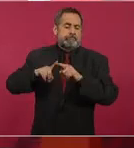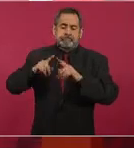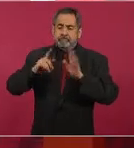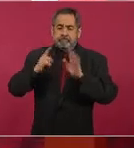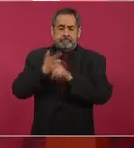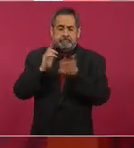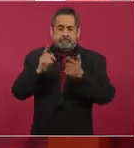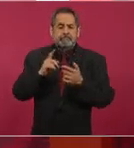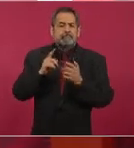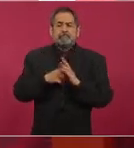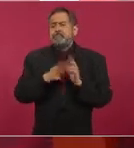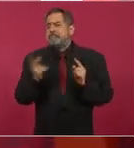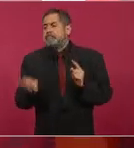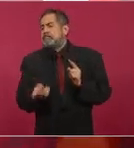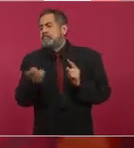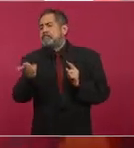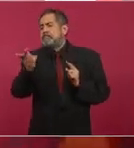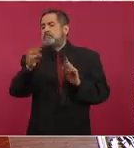consulta.